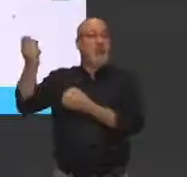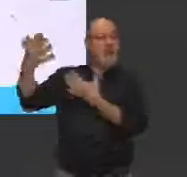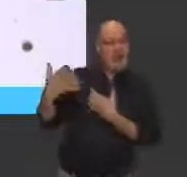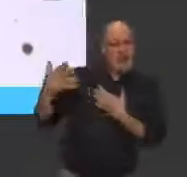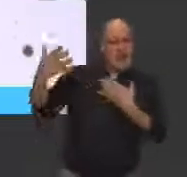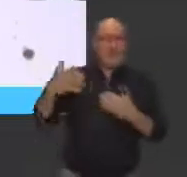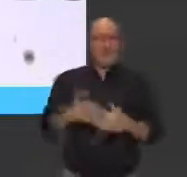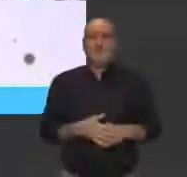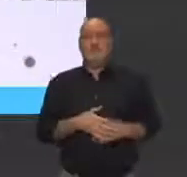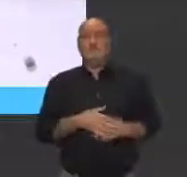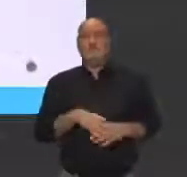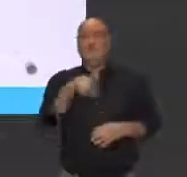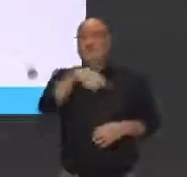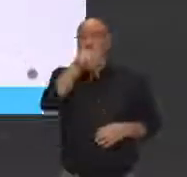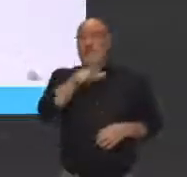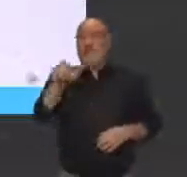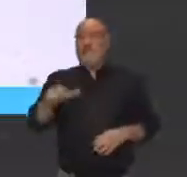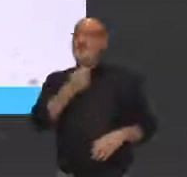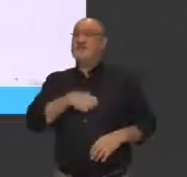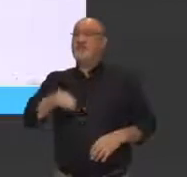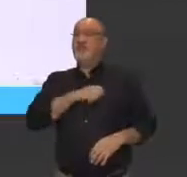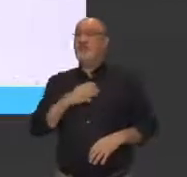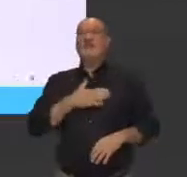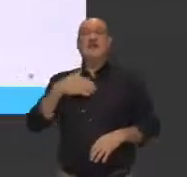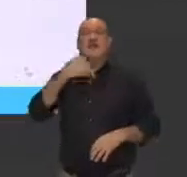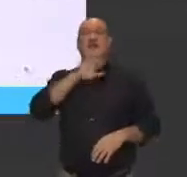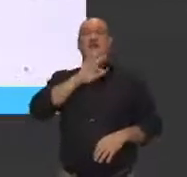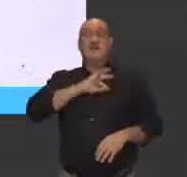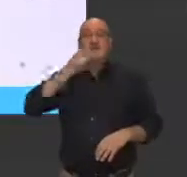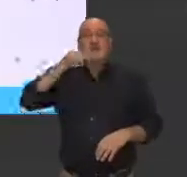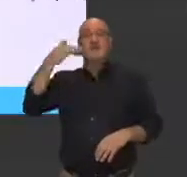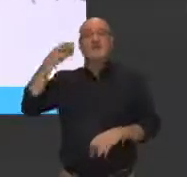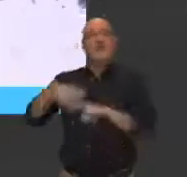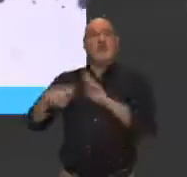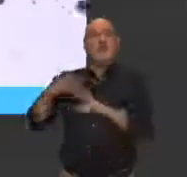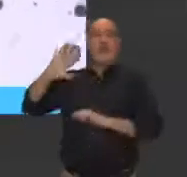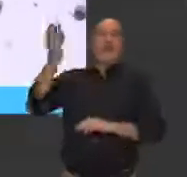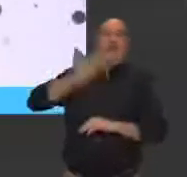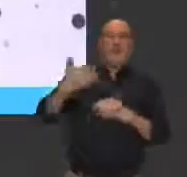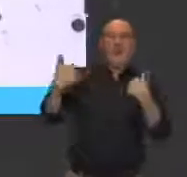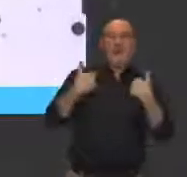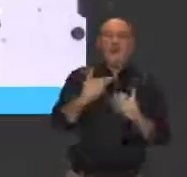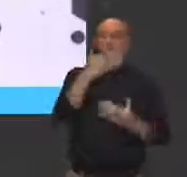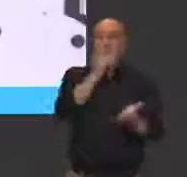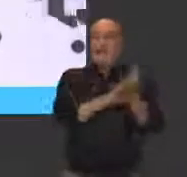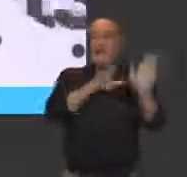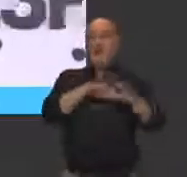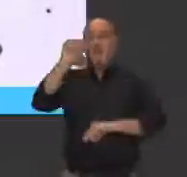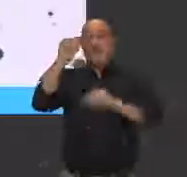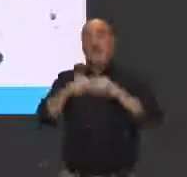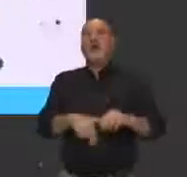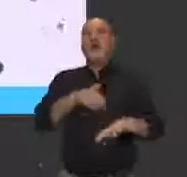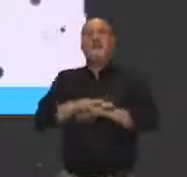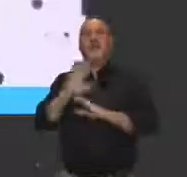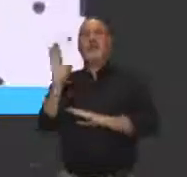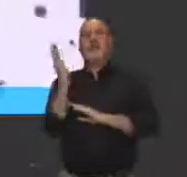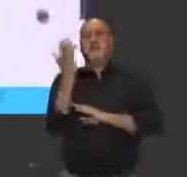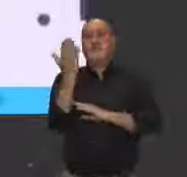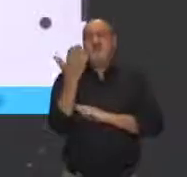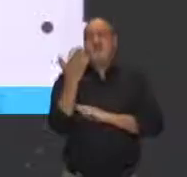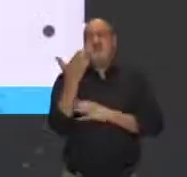Los españoles hemos sufrido las políticas de Sánchez. Ha tratado con desprecio a Castilla y León en los presupuestos generales del Estado.